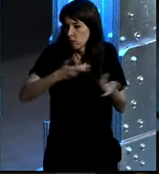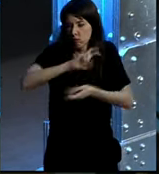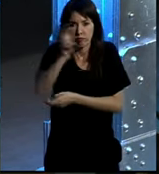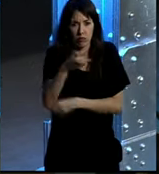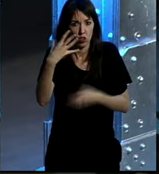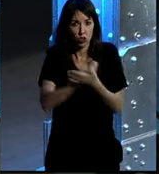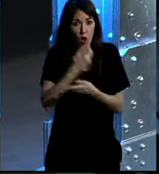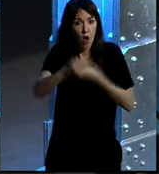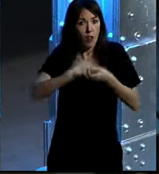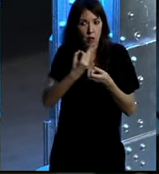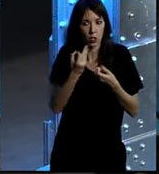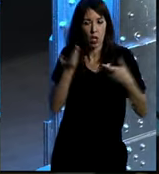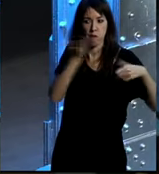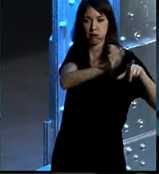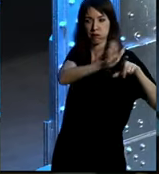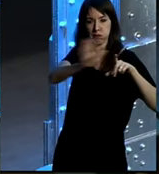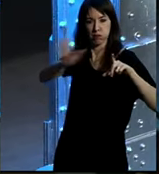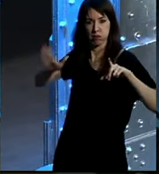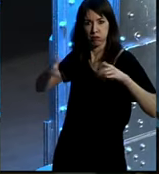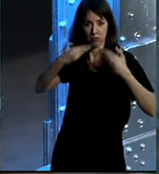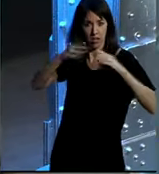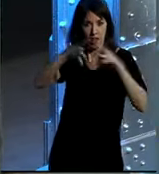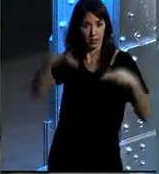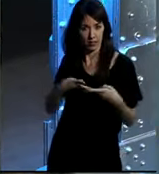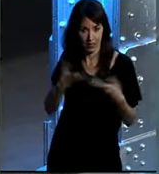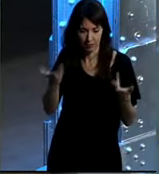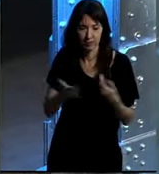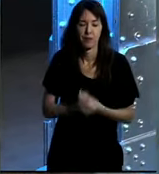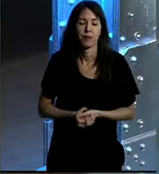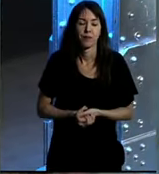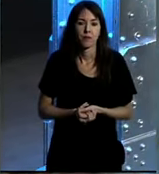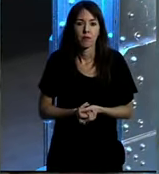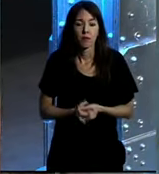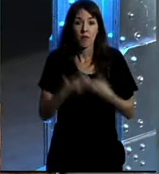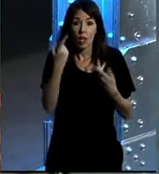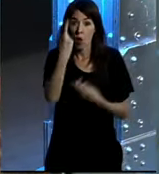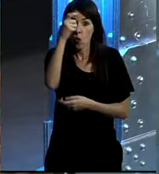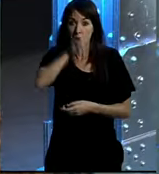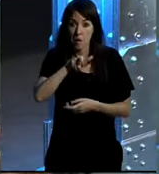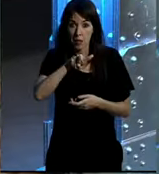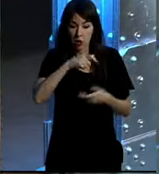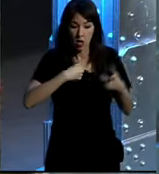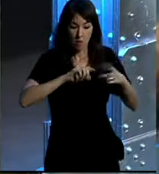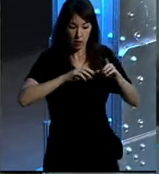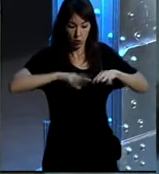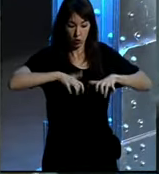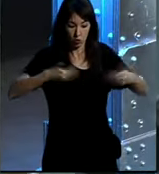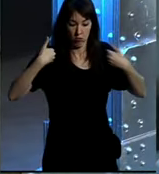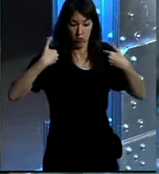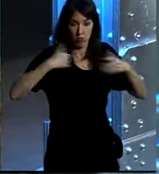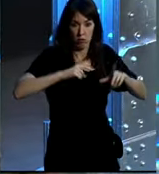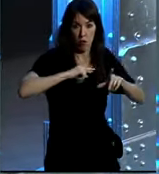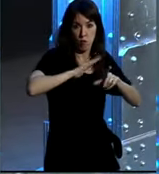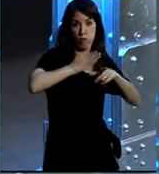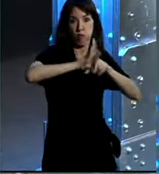bueno, pues todo aquello que hacían dentro de la empresa y tratabas de transmitirlo al exterior. Por tanto, había alguien que emitía el mensaje y luego estábamos todos los